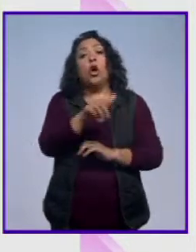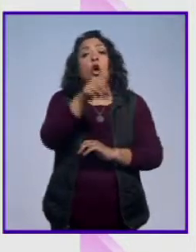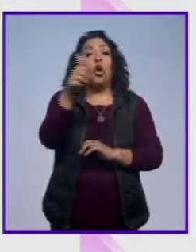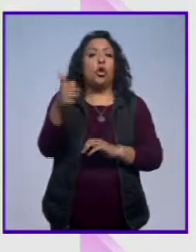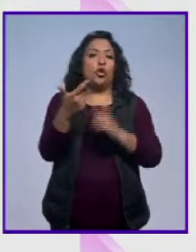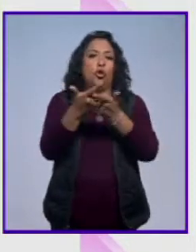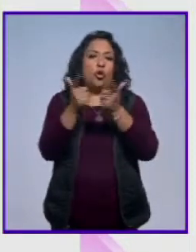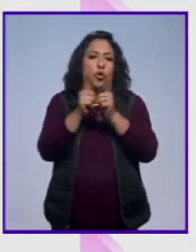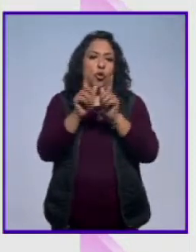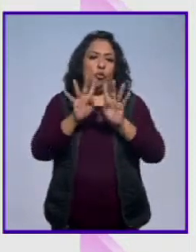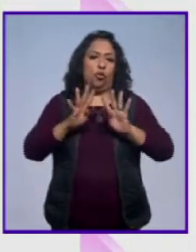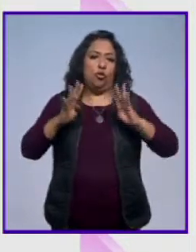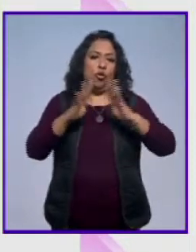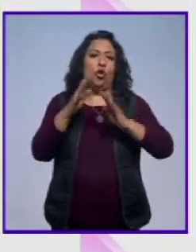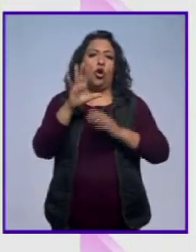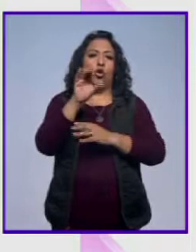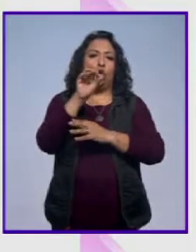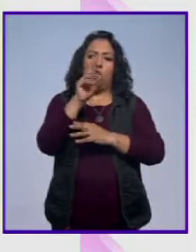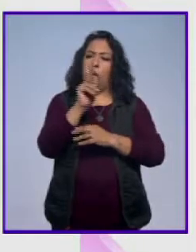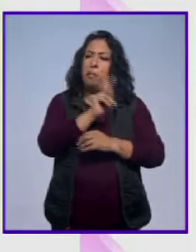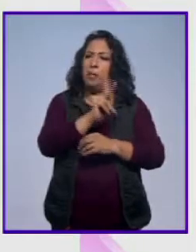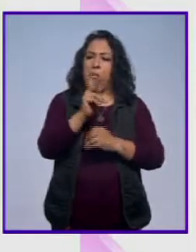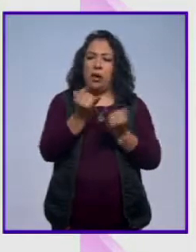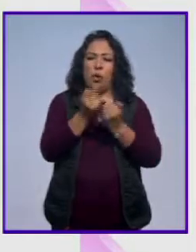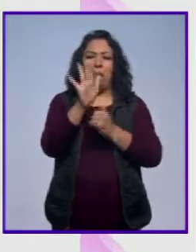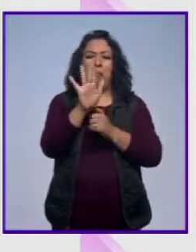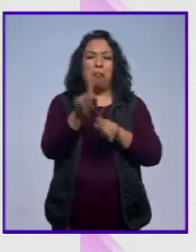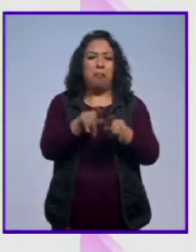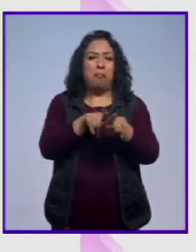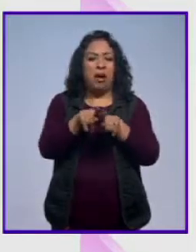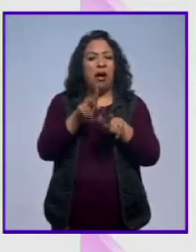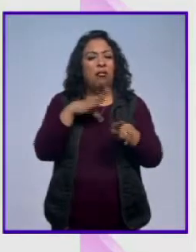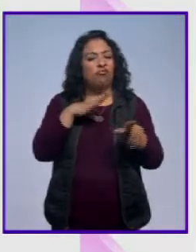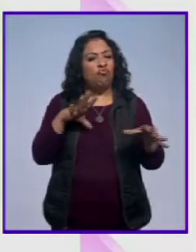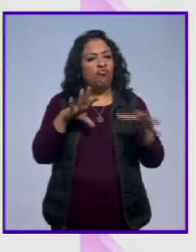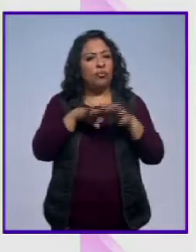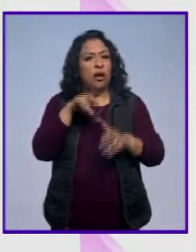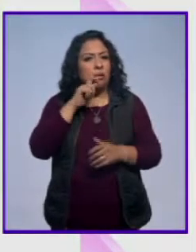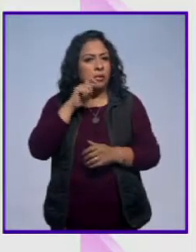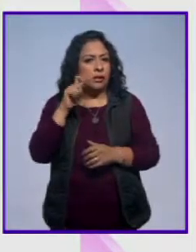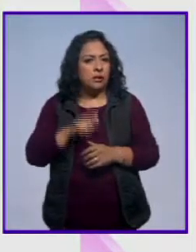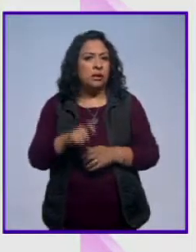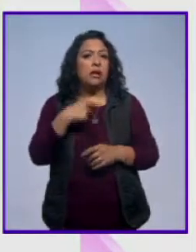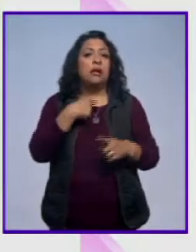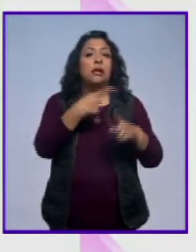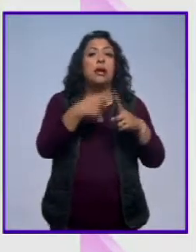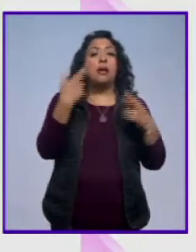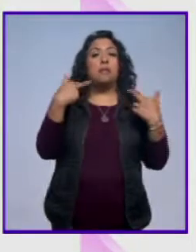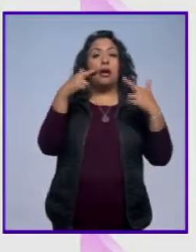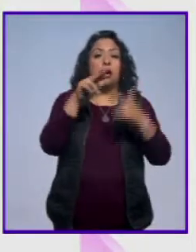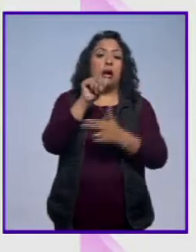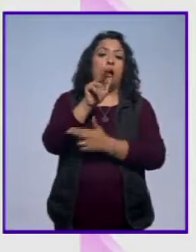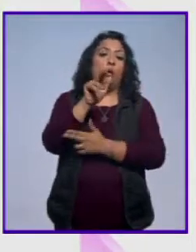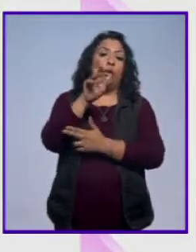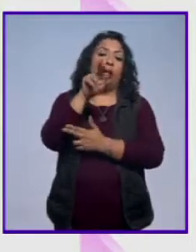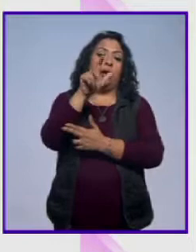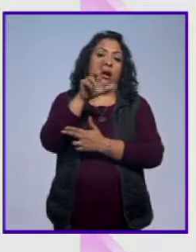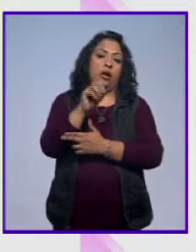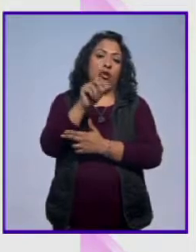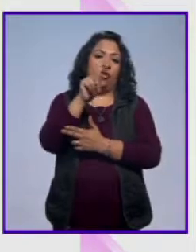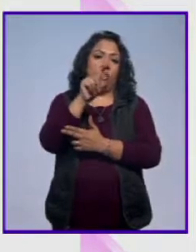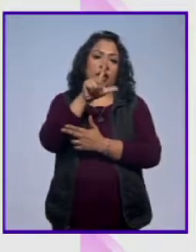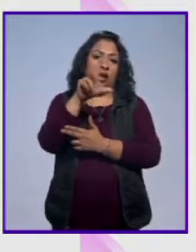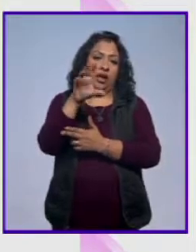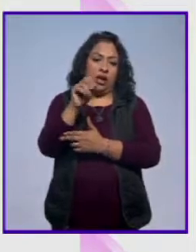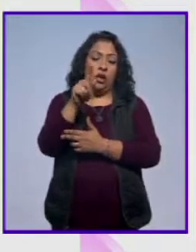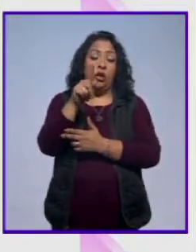coro, que también son hermanos nuestros, con el que nos unen lazos de amistad a través del maestro Aurelio Tello, gran musicólogo